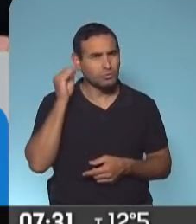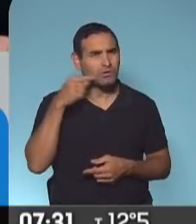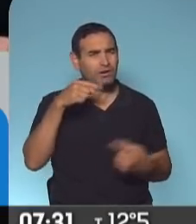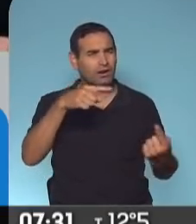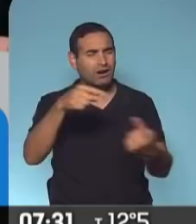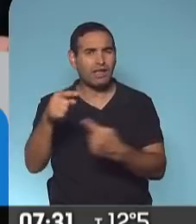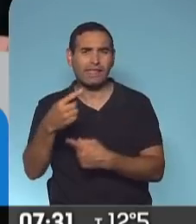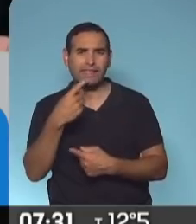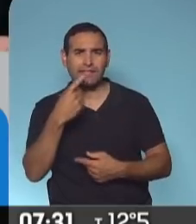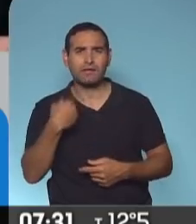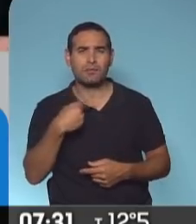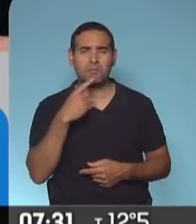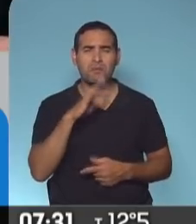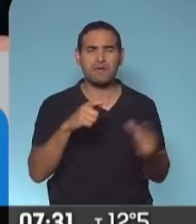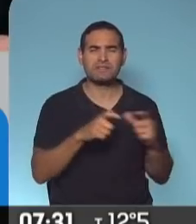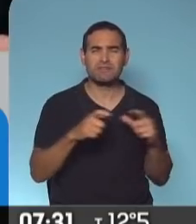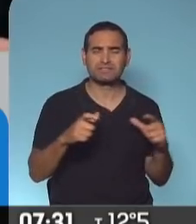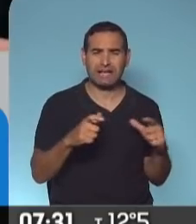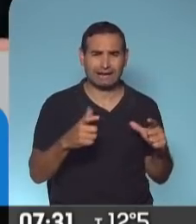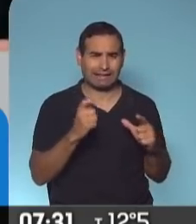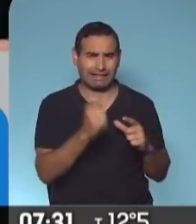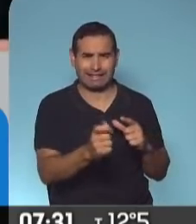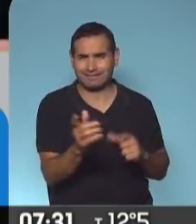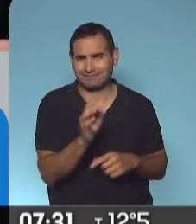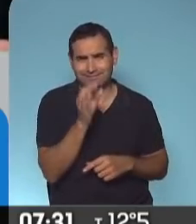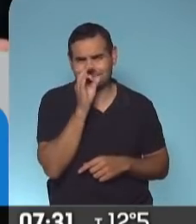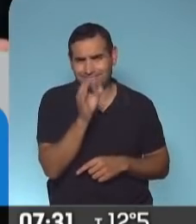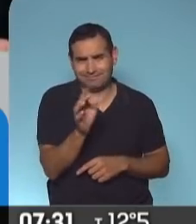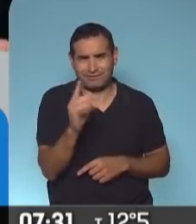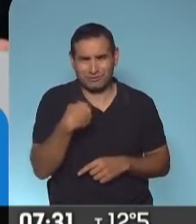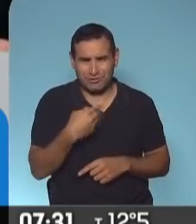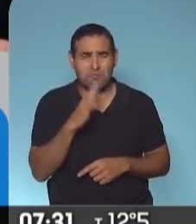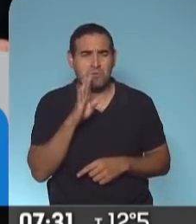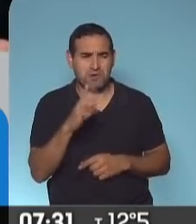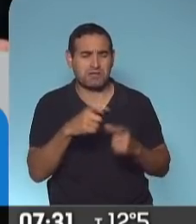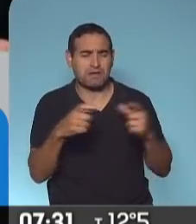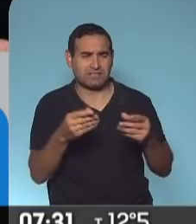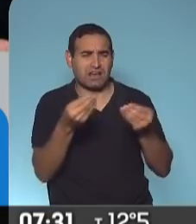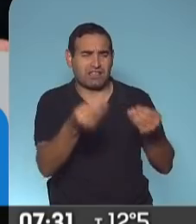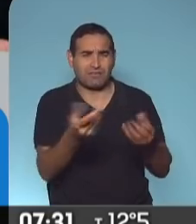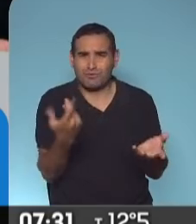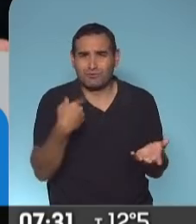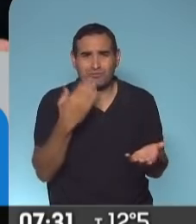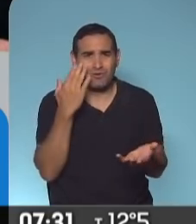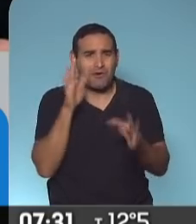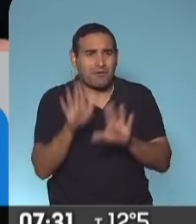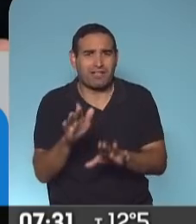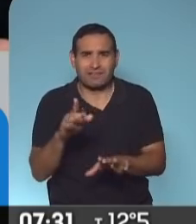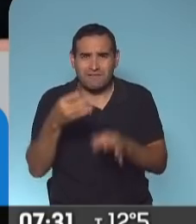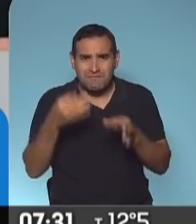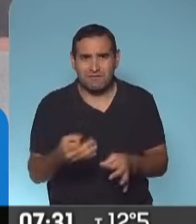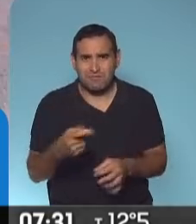se prometió pasajes. En ningún momento pudo o yo puedo prometer pasajes si no les puedo brindar un alojamiento digno.